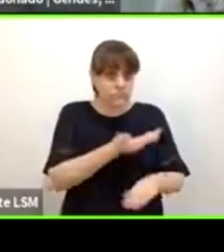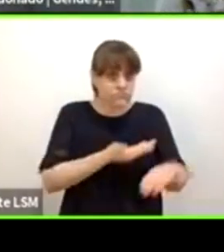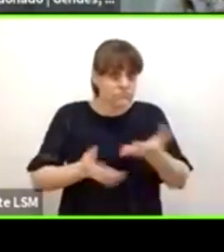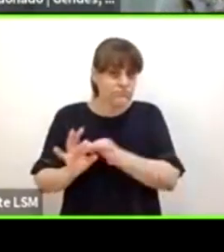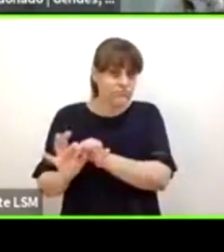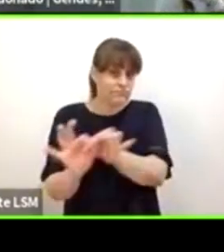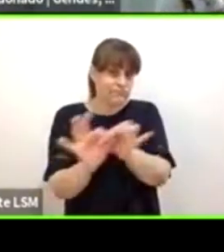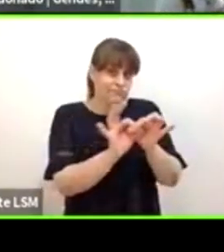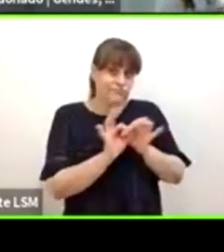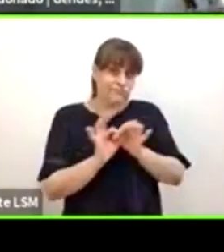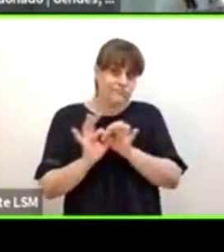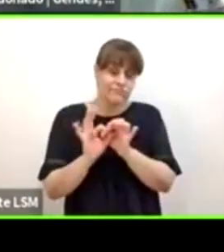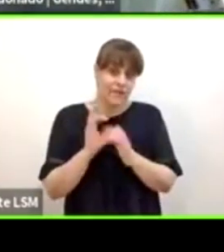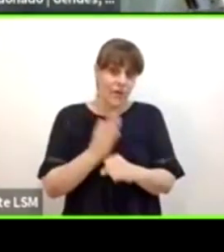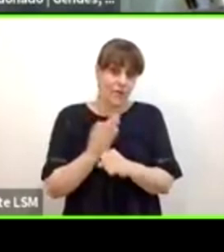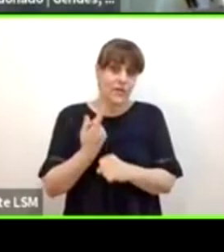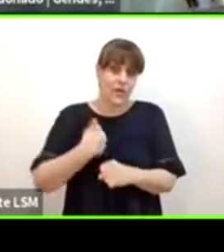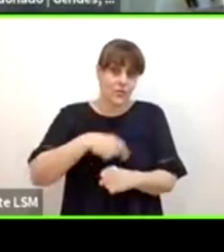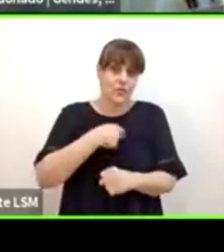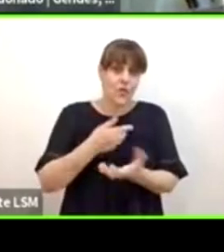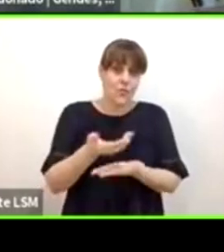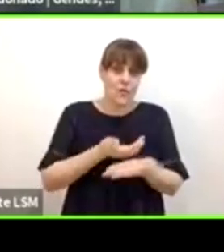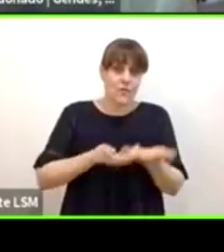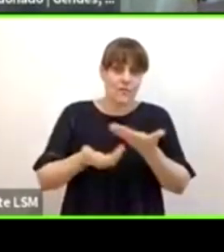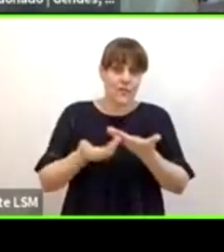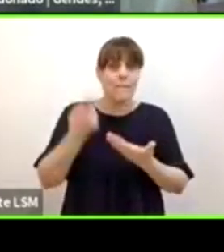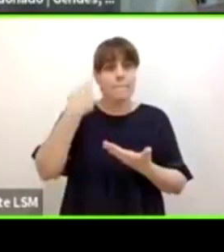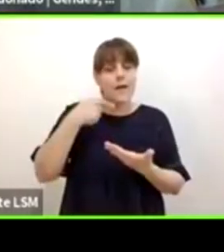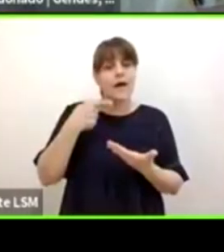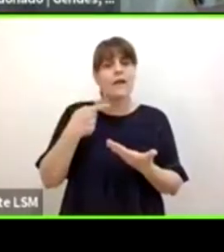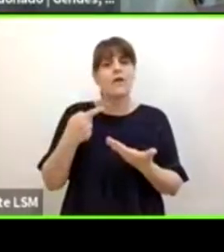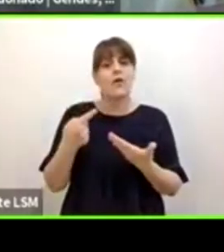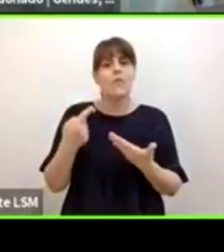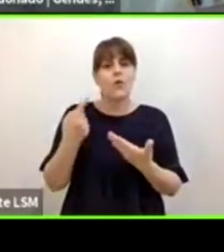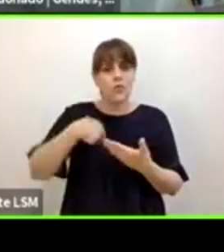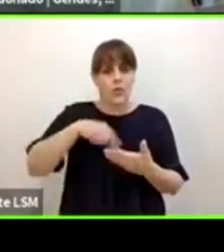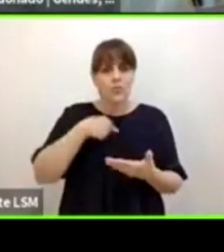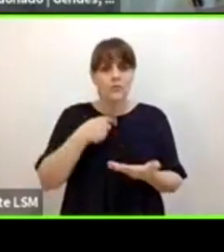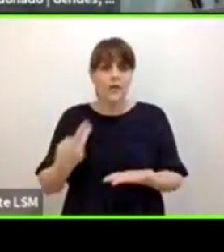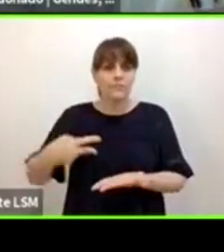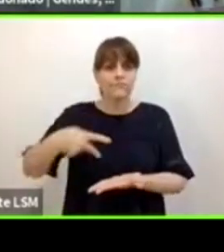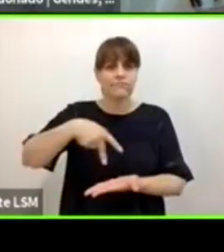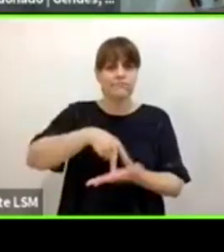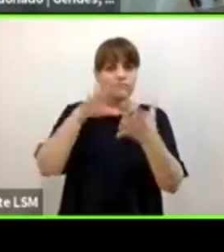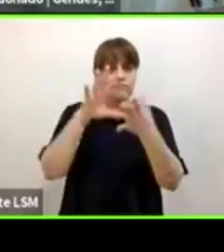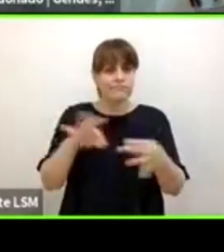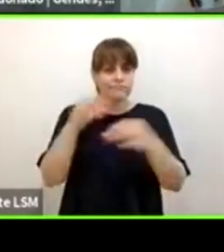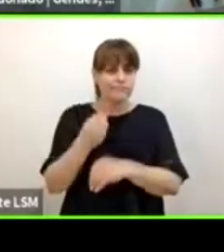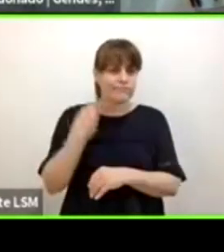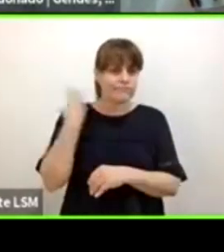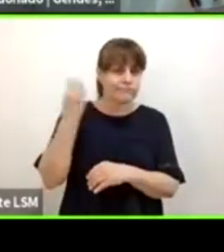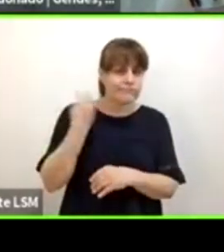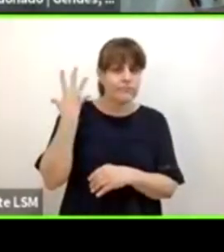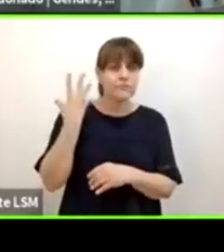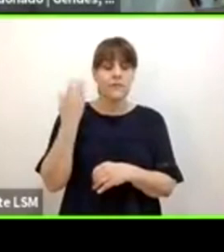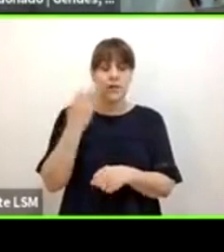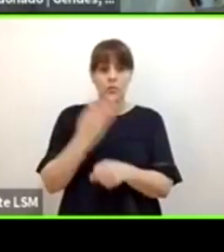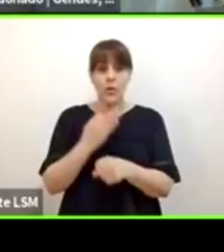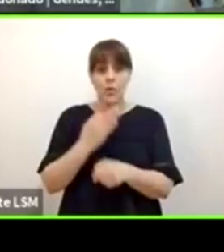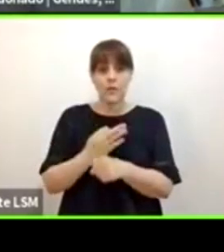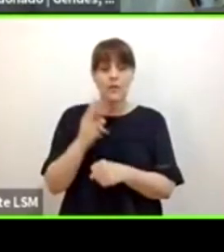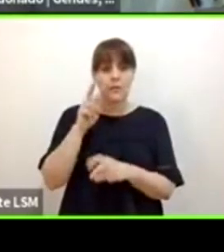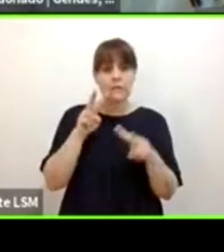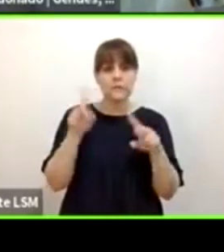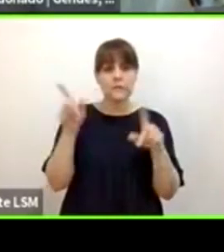permite que hagamos como un camino entre todos los ponentes que he estado escuchando y me alegra haber estado al final para